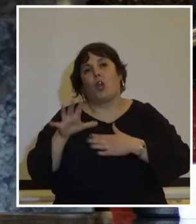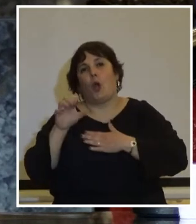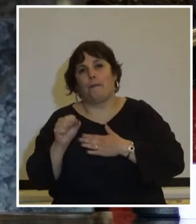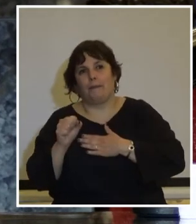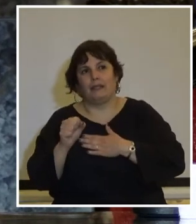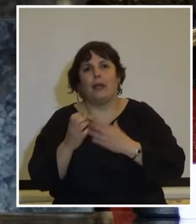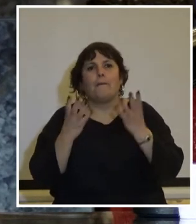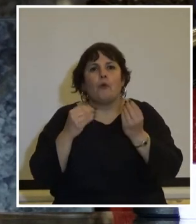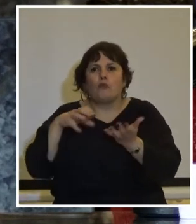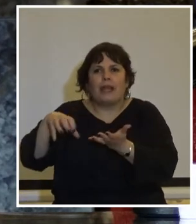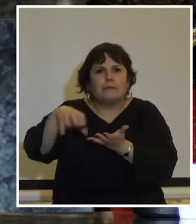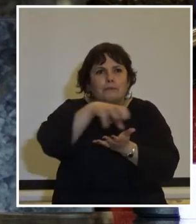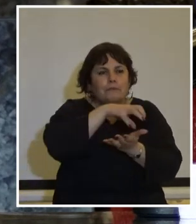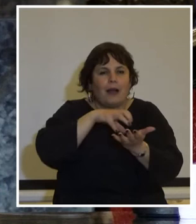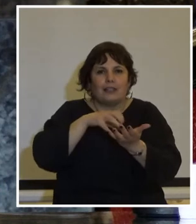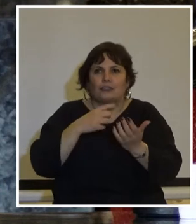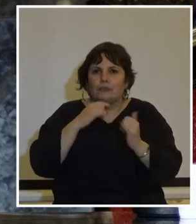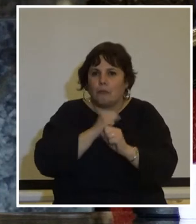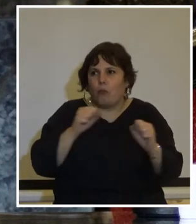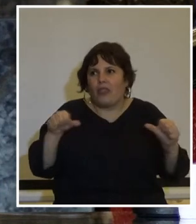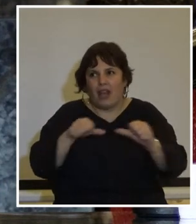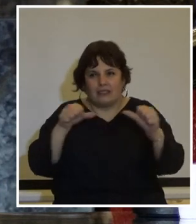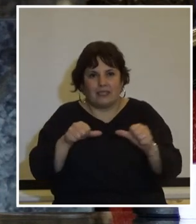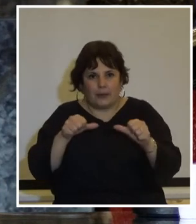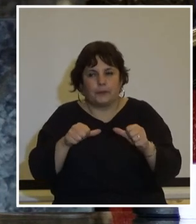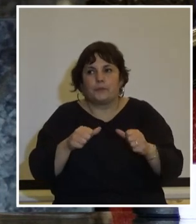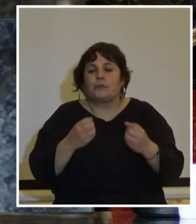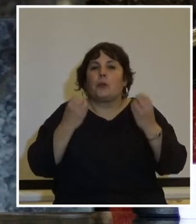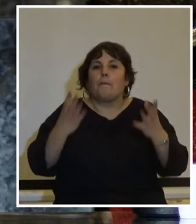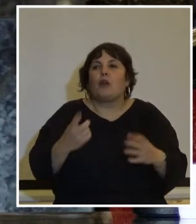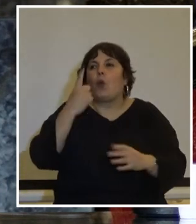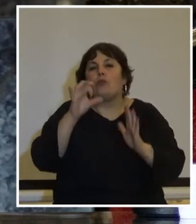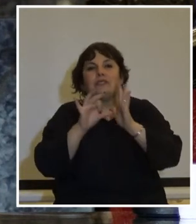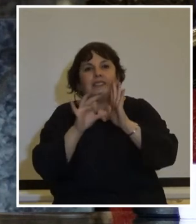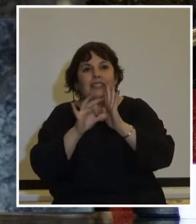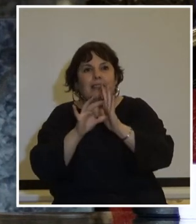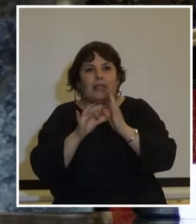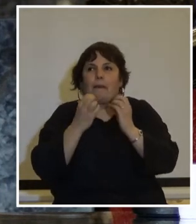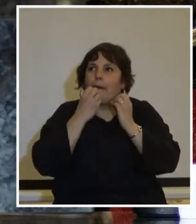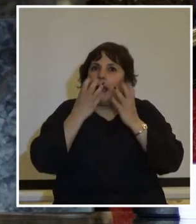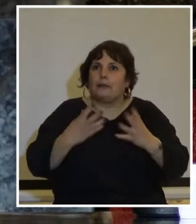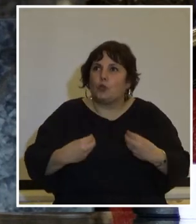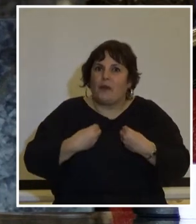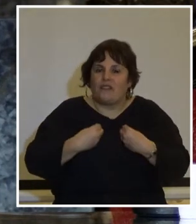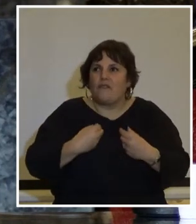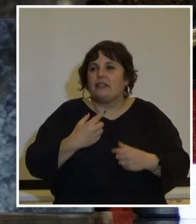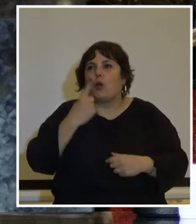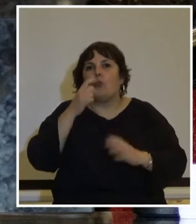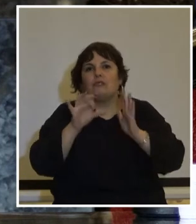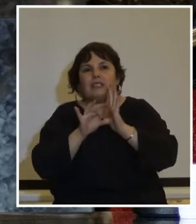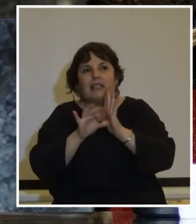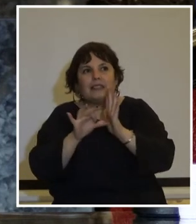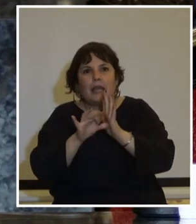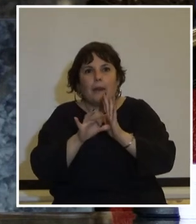múltiples los espacios posibles desde donde se puede hacer porque en un sistema de supervivencia en un sistema que